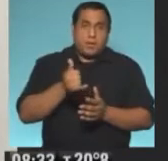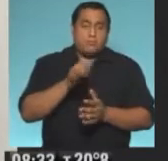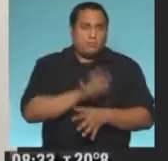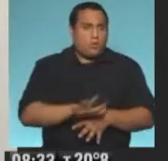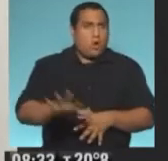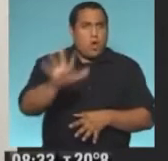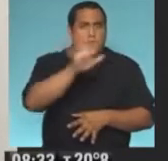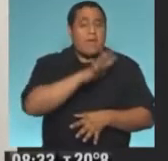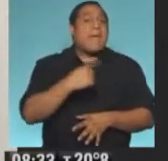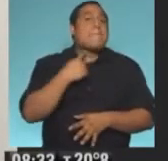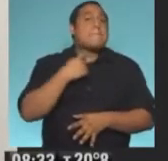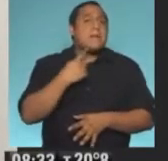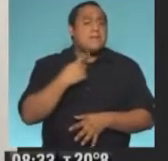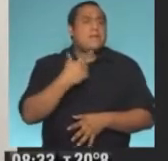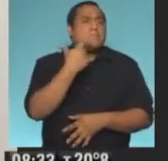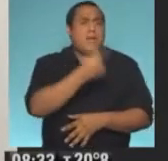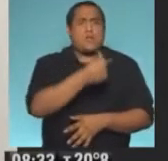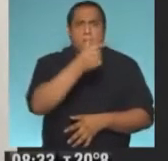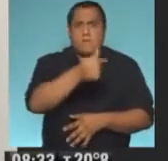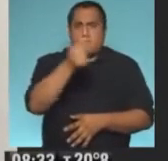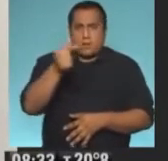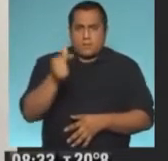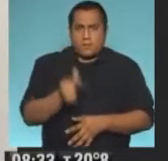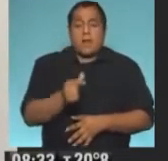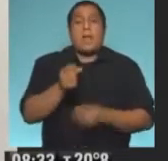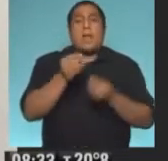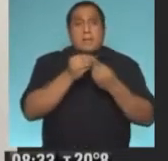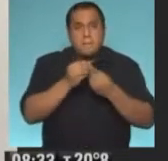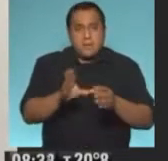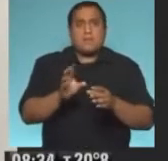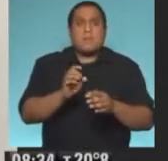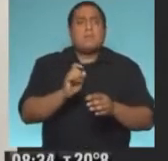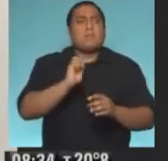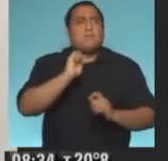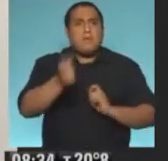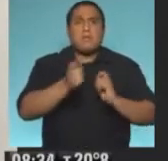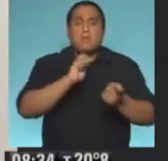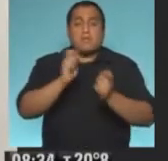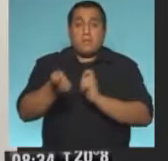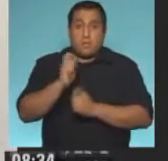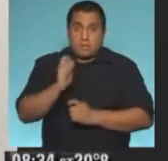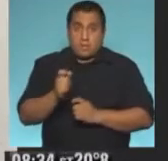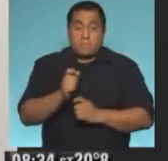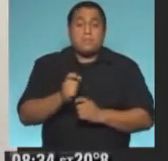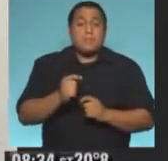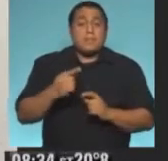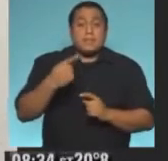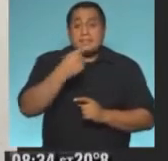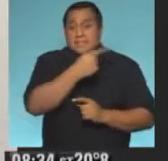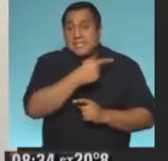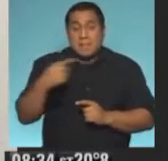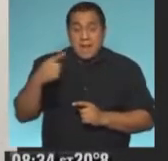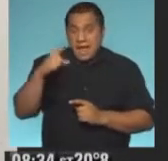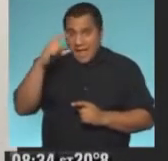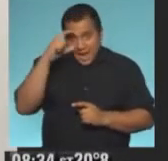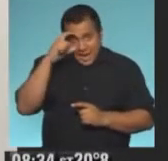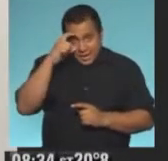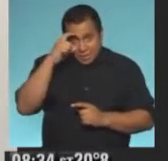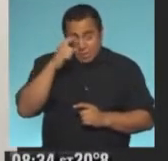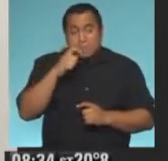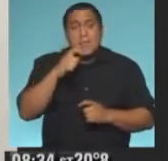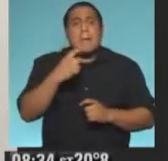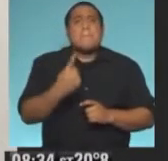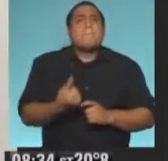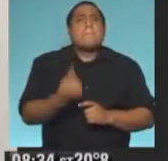de todo el país español, van a estar pensando a lanzarlas a partir de la semana de enero. Las primeras personas